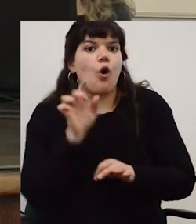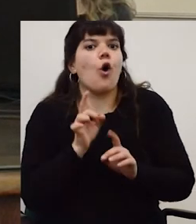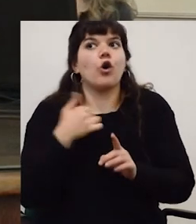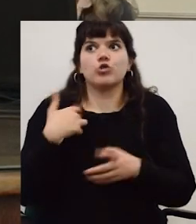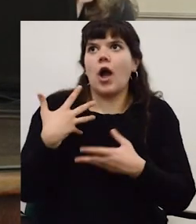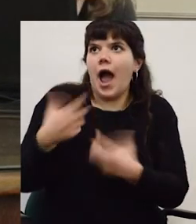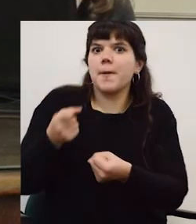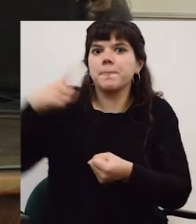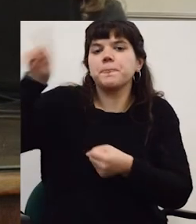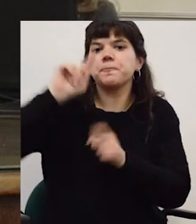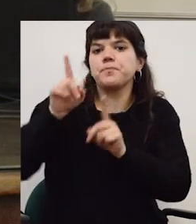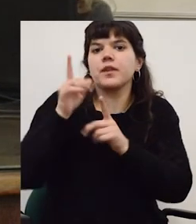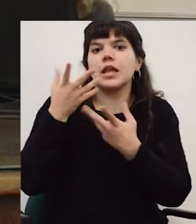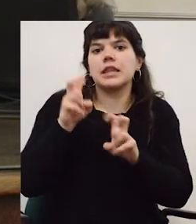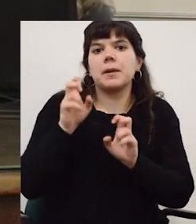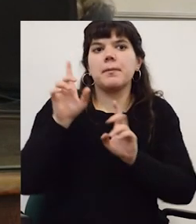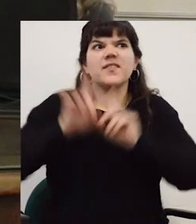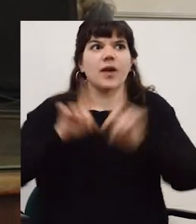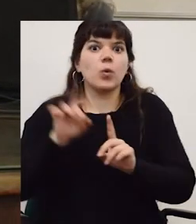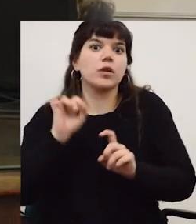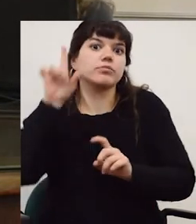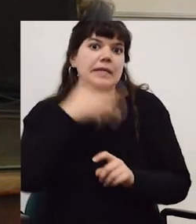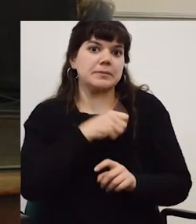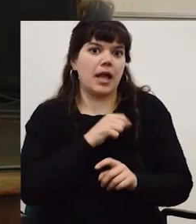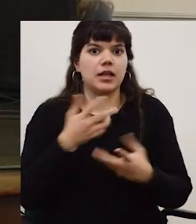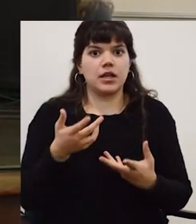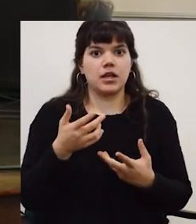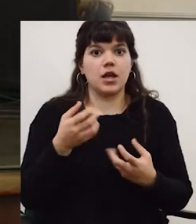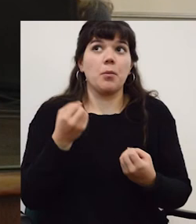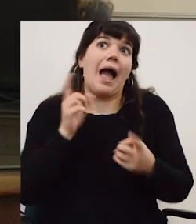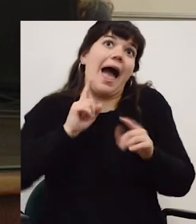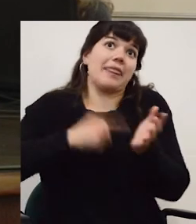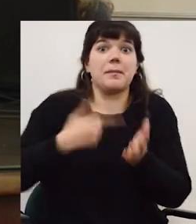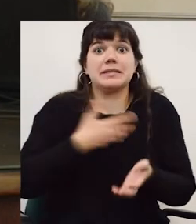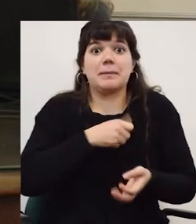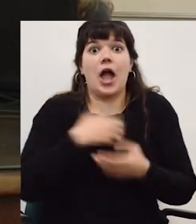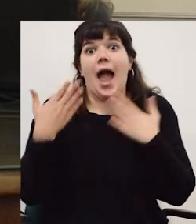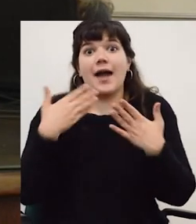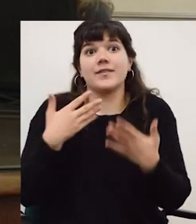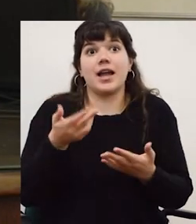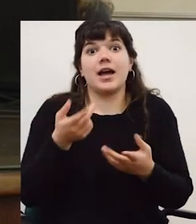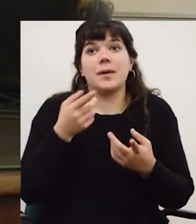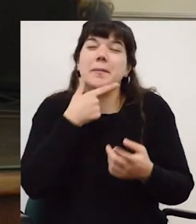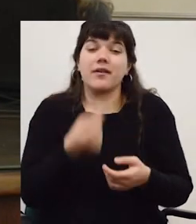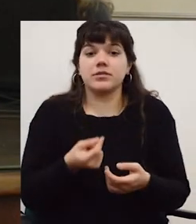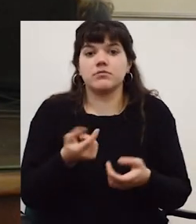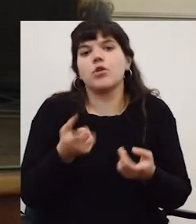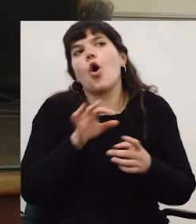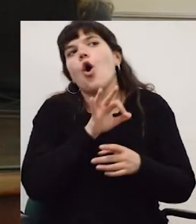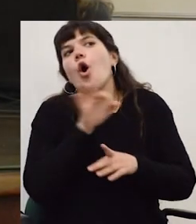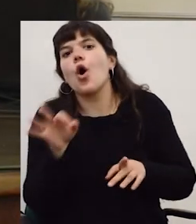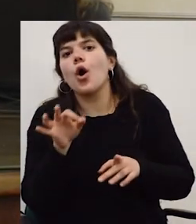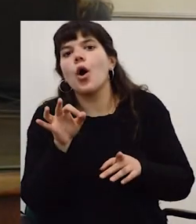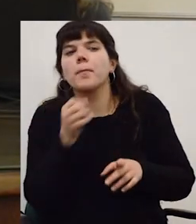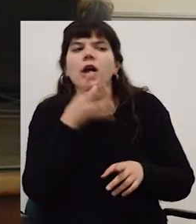lindo ir a España entonces tenemos que acompañar una política de internacionalización con universidades españolas porque aparte hablan español